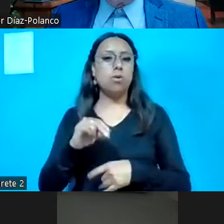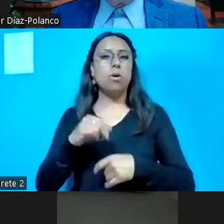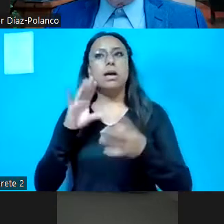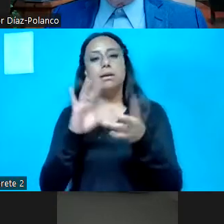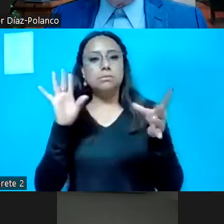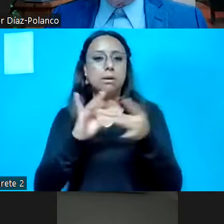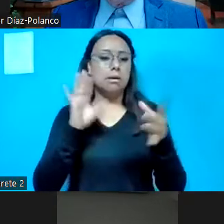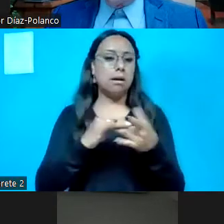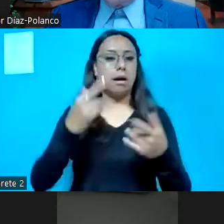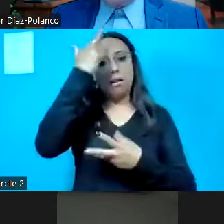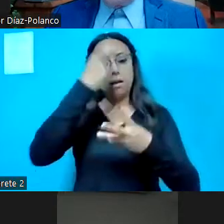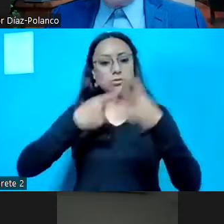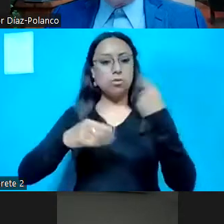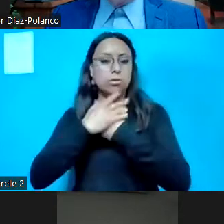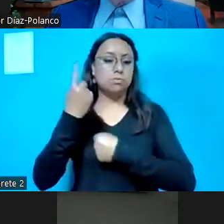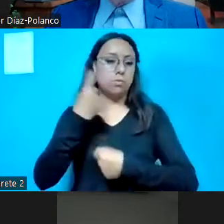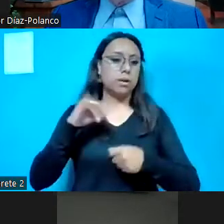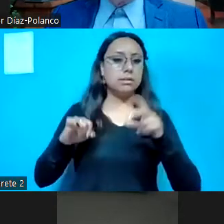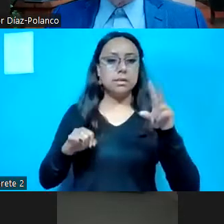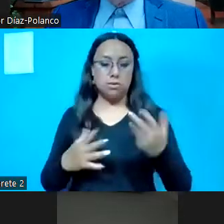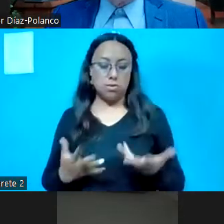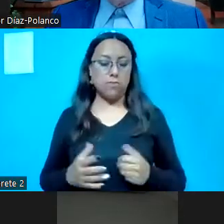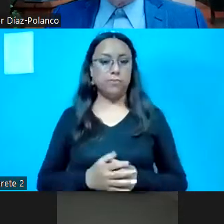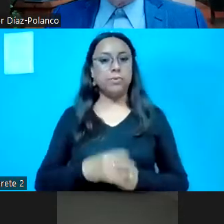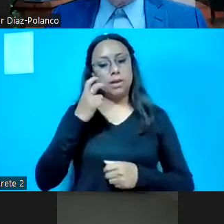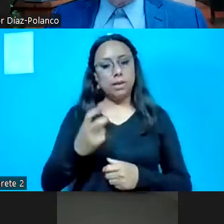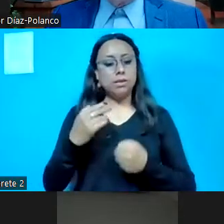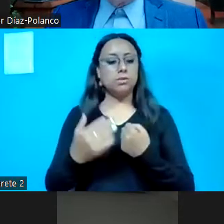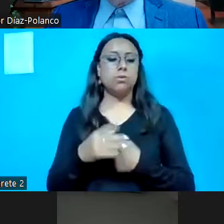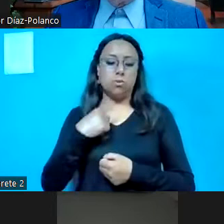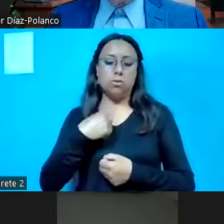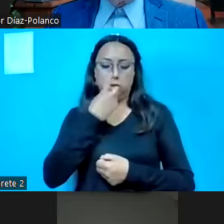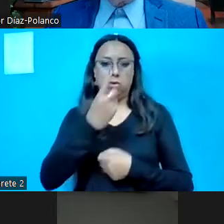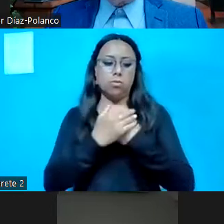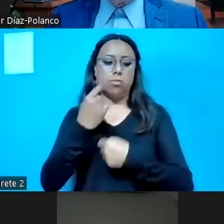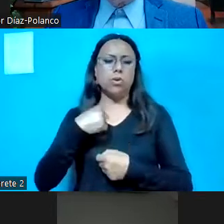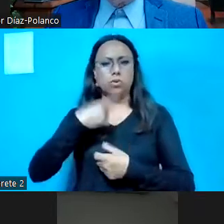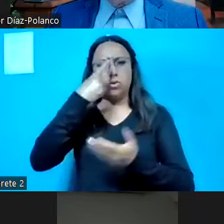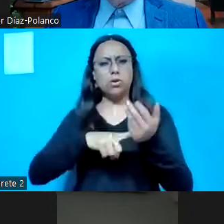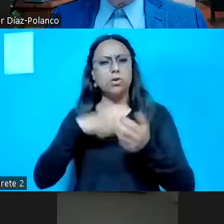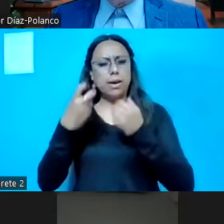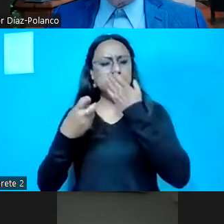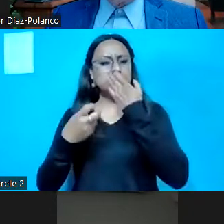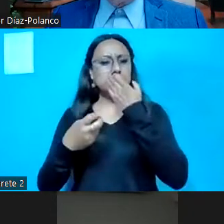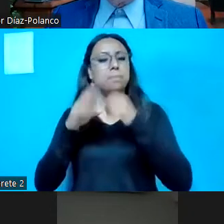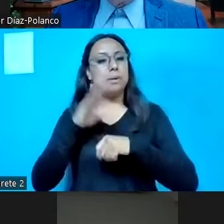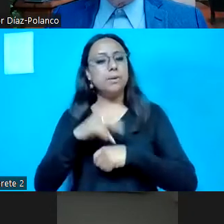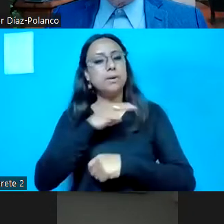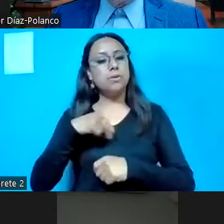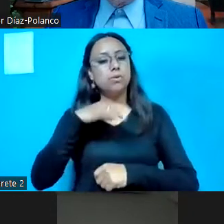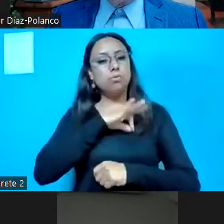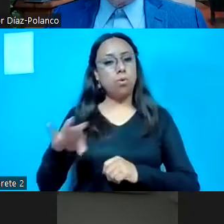participaciones. Lo comento porque creo que abona tener criterios claros y que no tengamos que estar